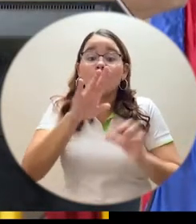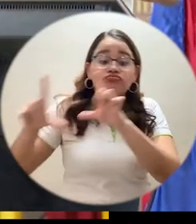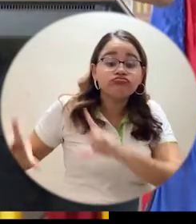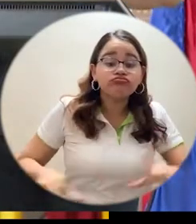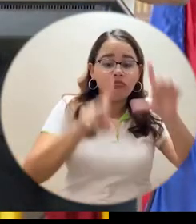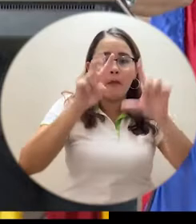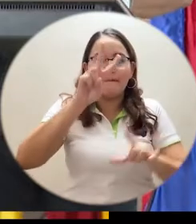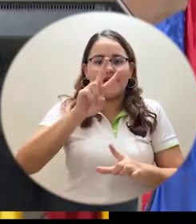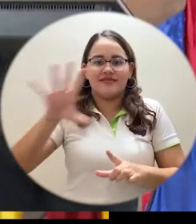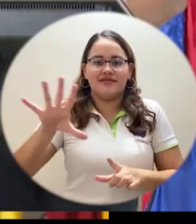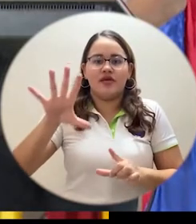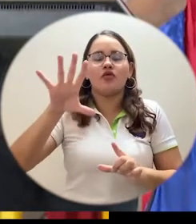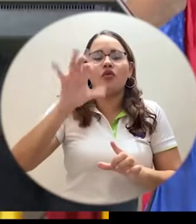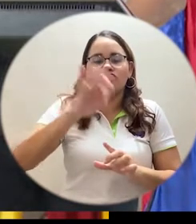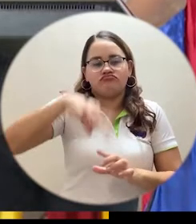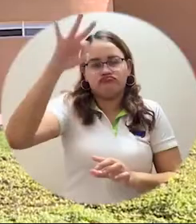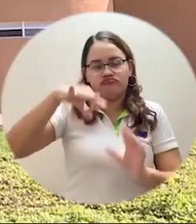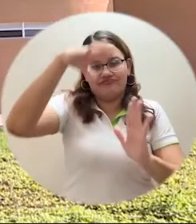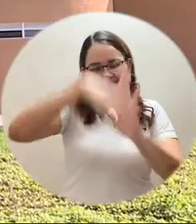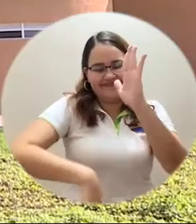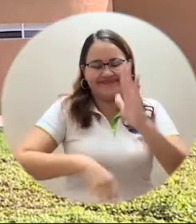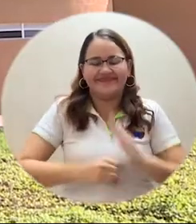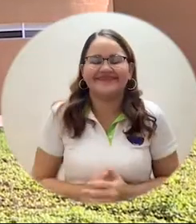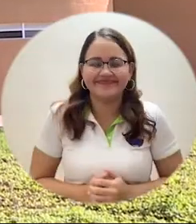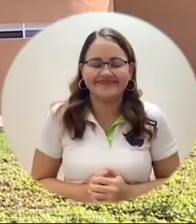garantizado un descuento del 25%.